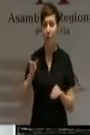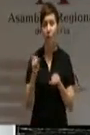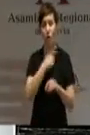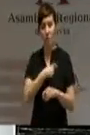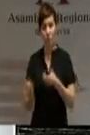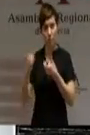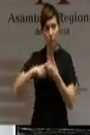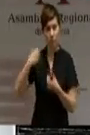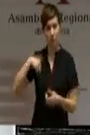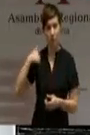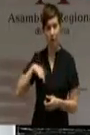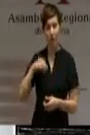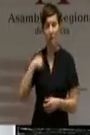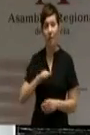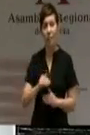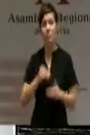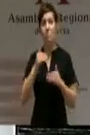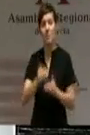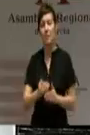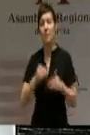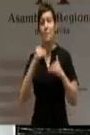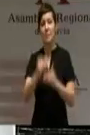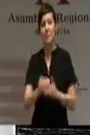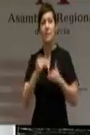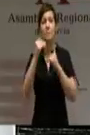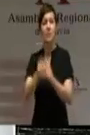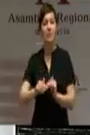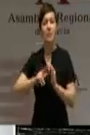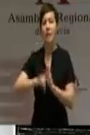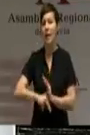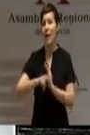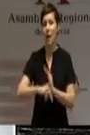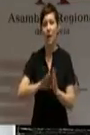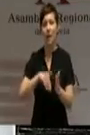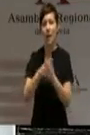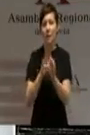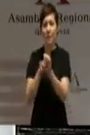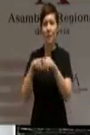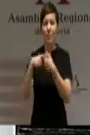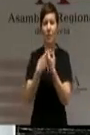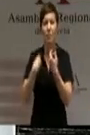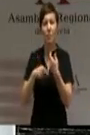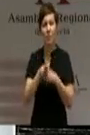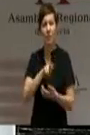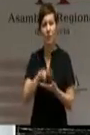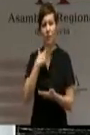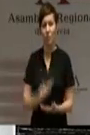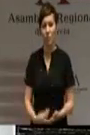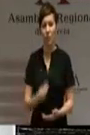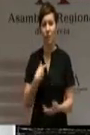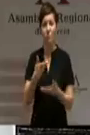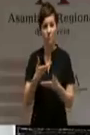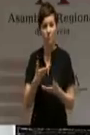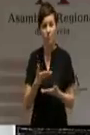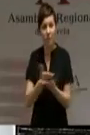lleva retrasando una y otra vez incluso la participación de los actores regionales dispuestos a ayudarnos en esta materia.